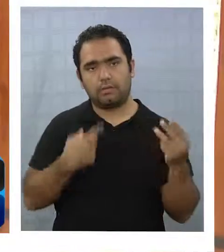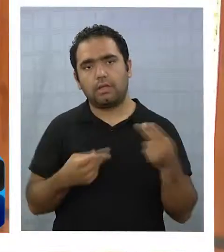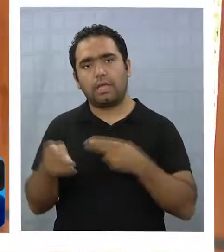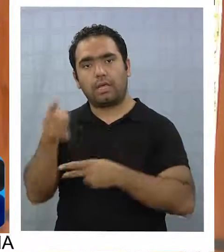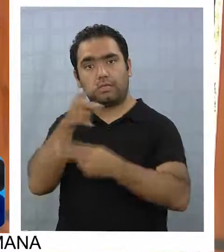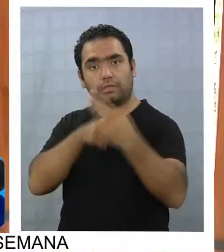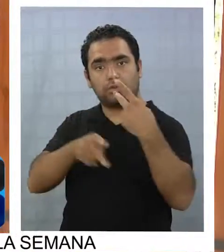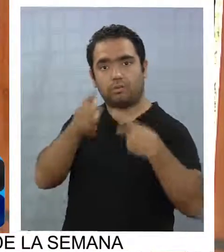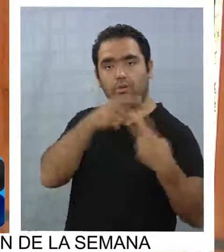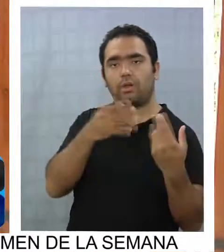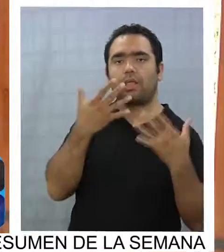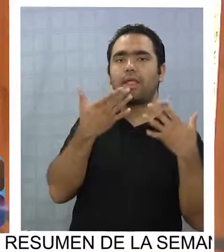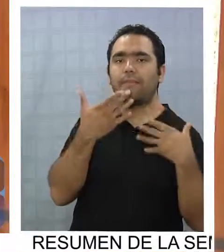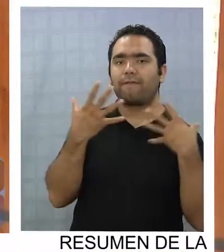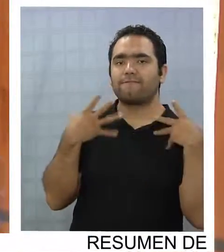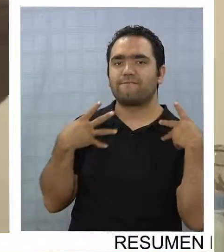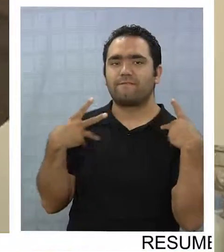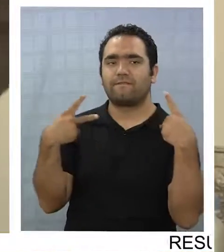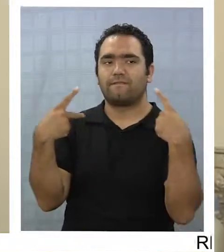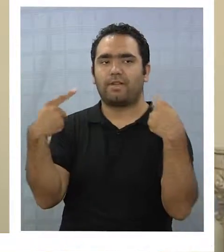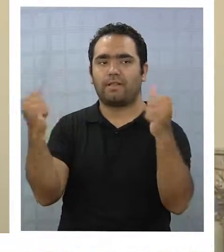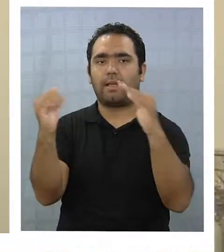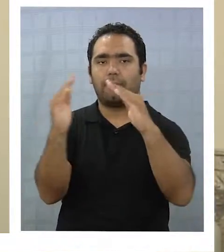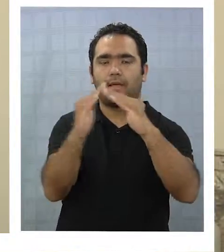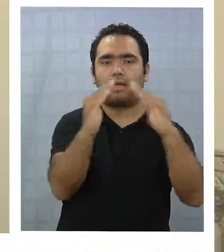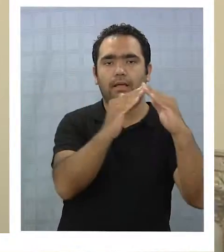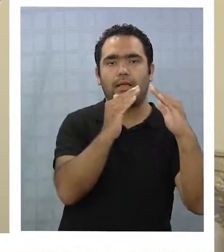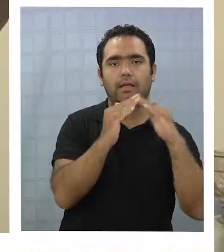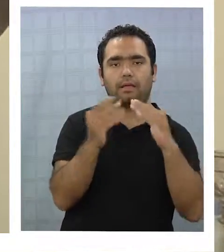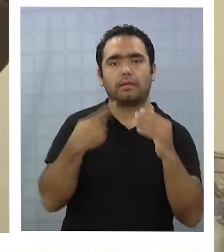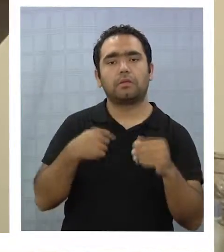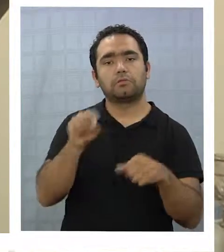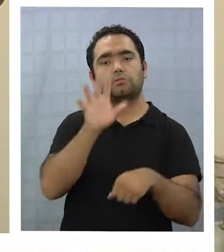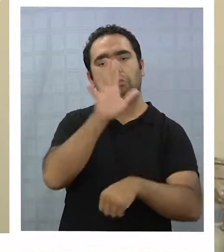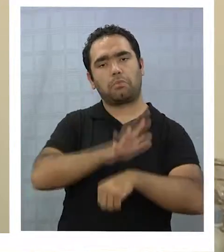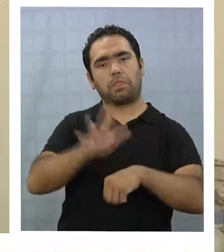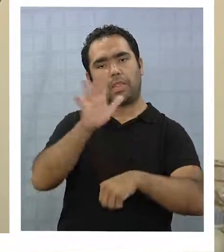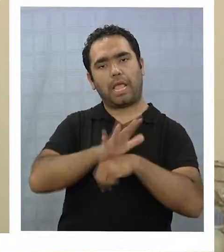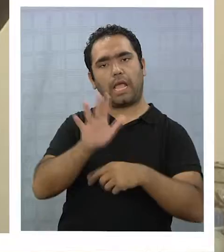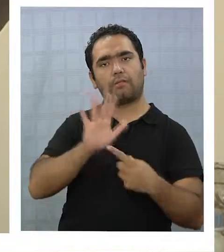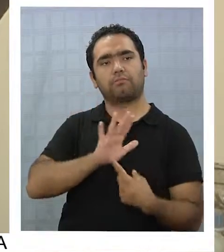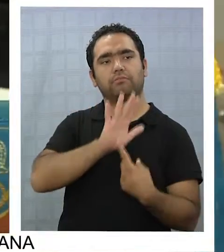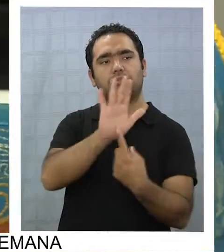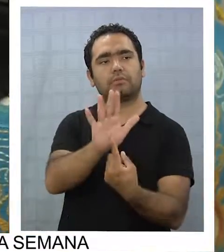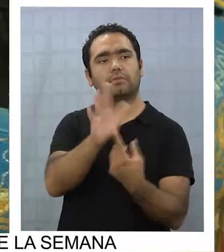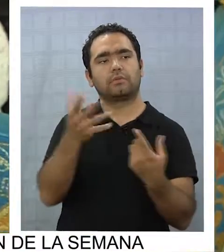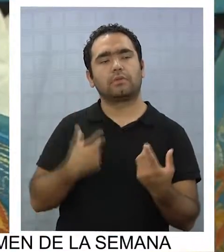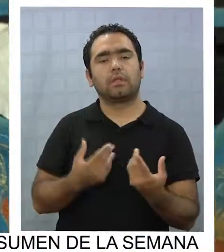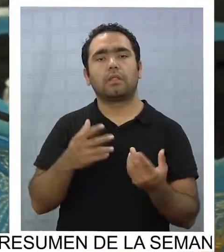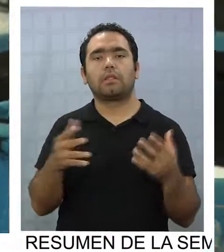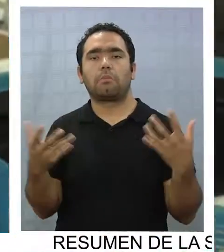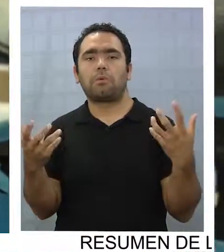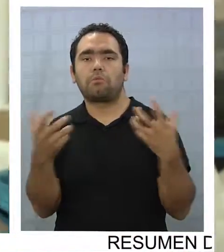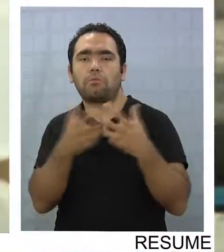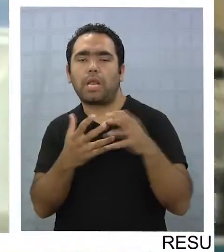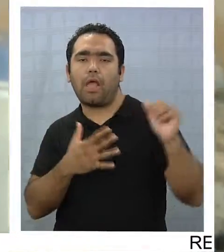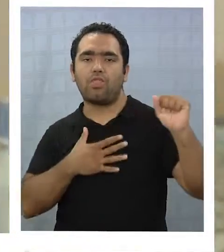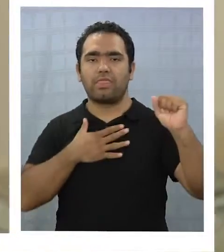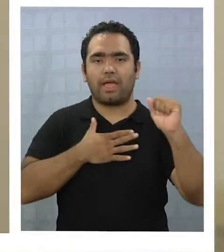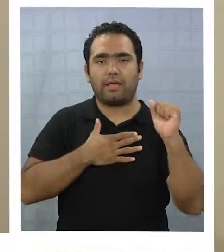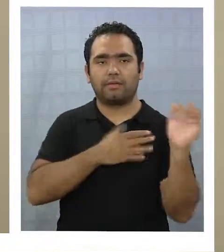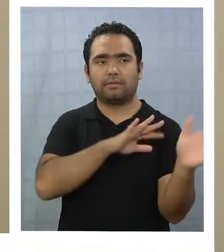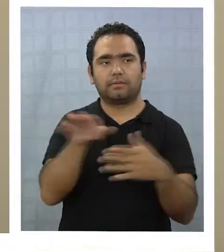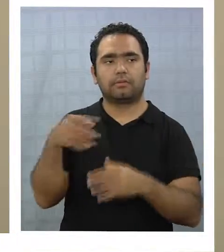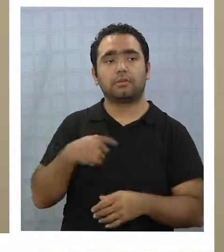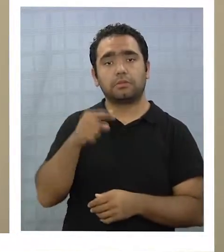fantasmas que habitan en una casa y hicimos una puesta en escena de estos cuentos, combinados con Dan Sabuto. Fue muy interesante